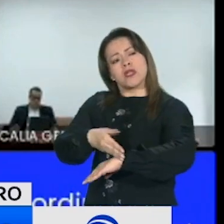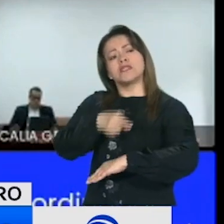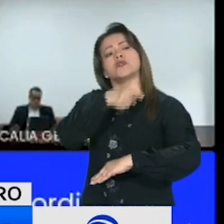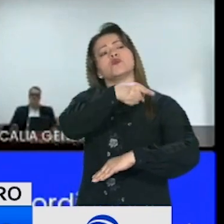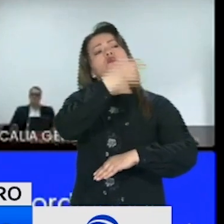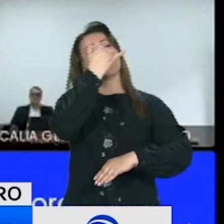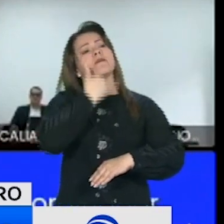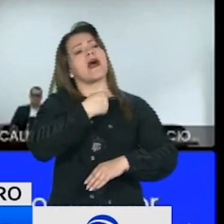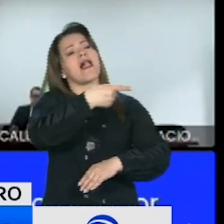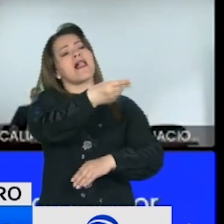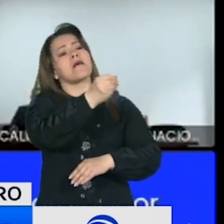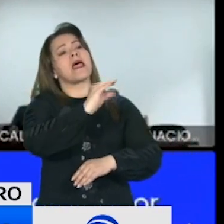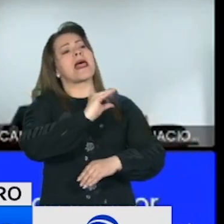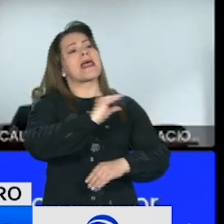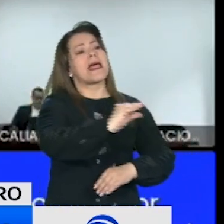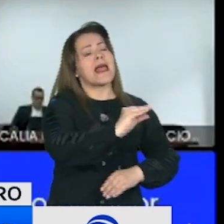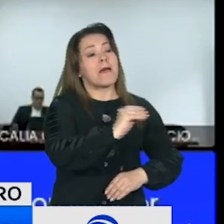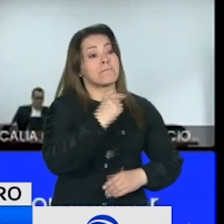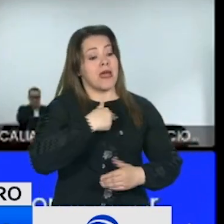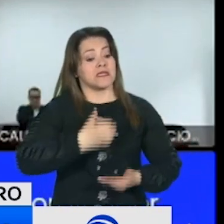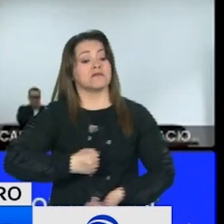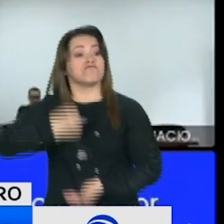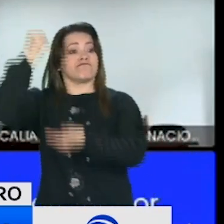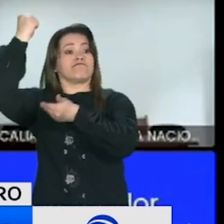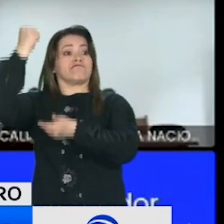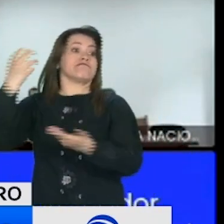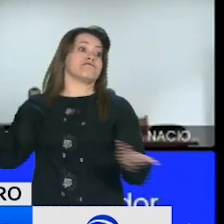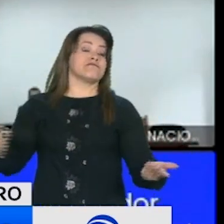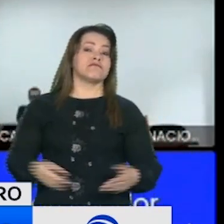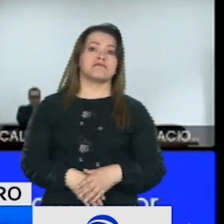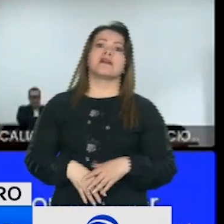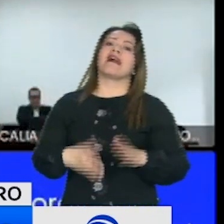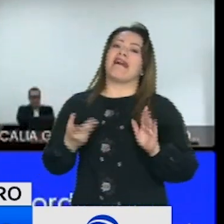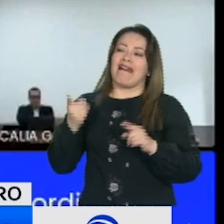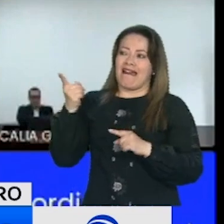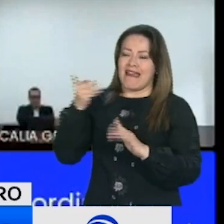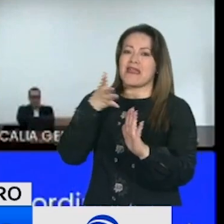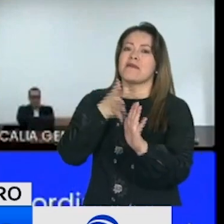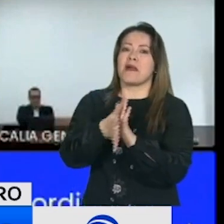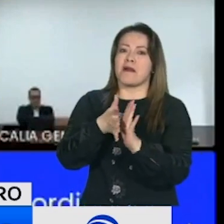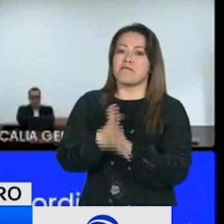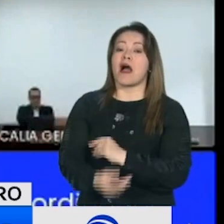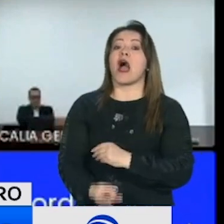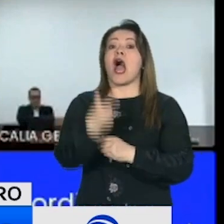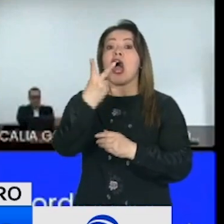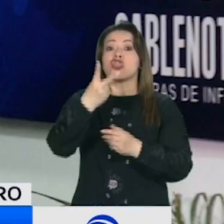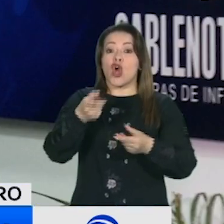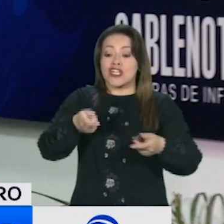está mal. Ya me devuelvo y le digo que me lo cambio. Ahí está, señoría, Pedro Name, los dos cheques.